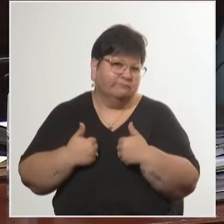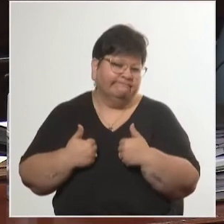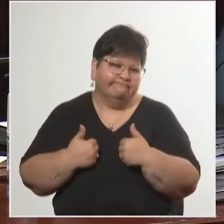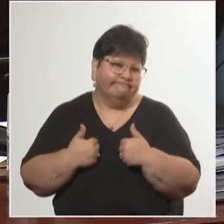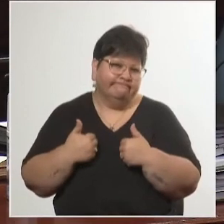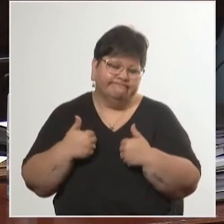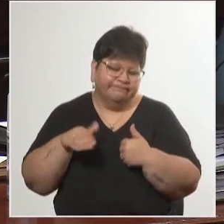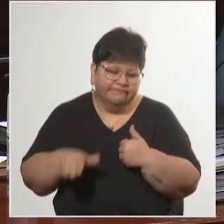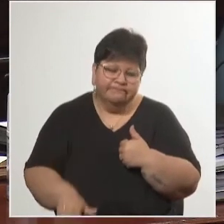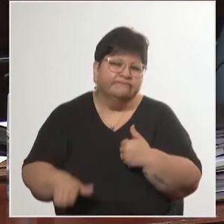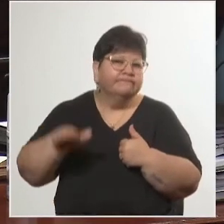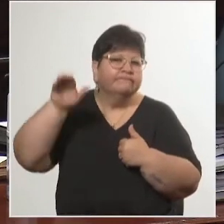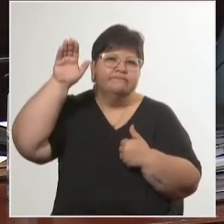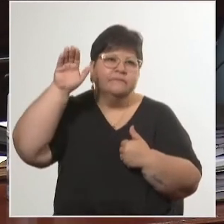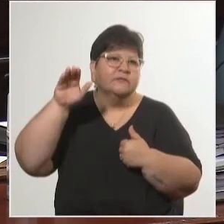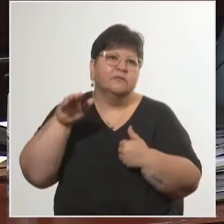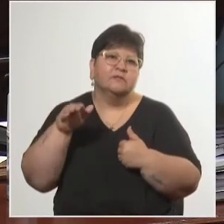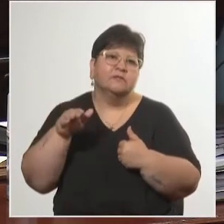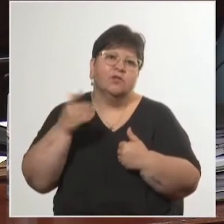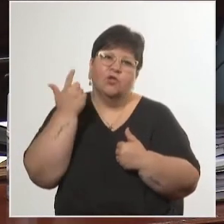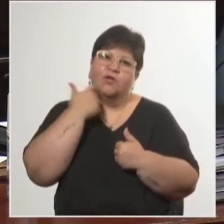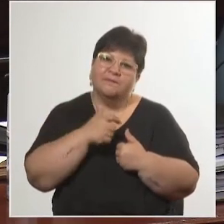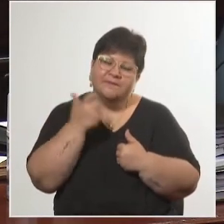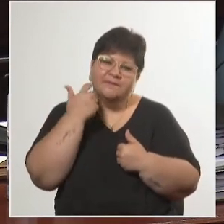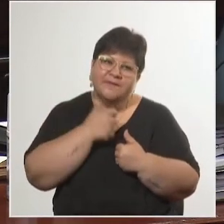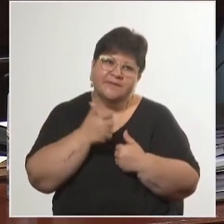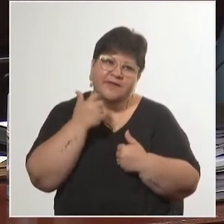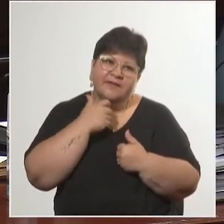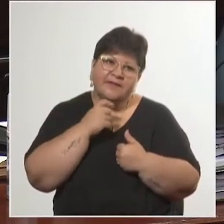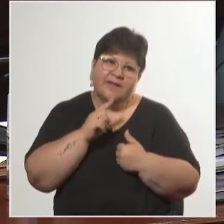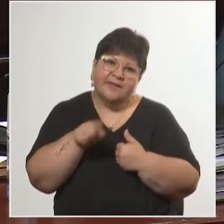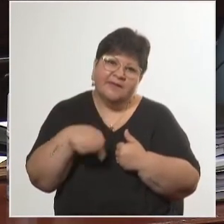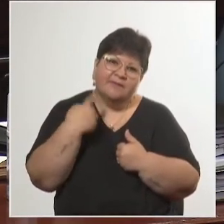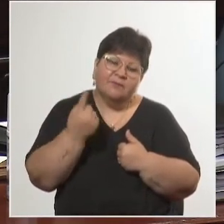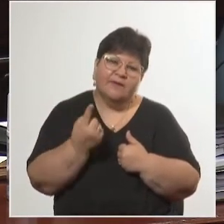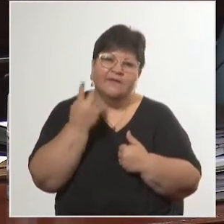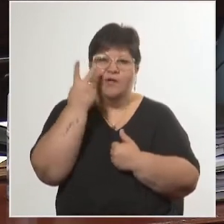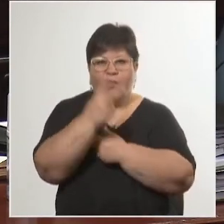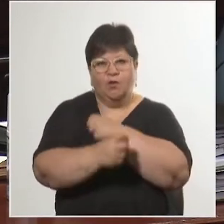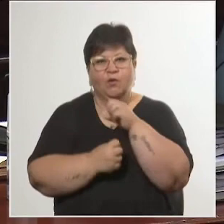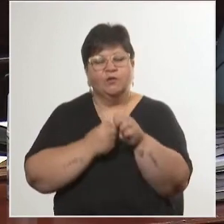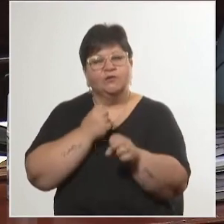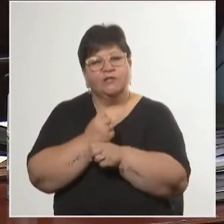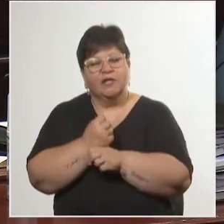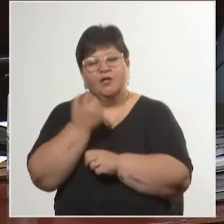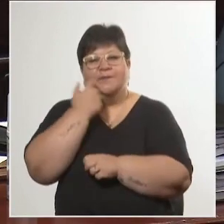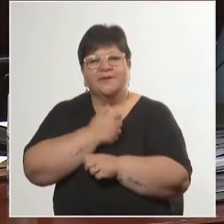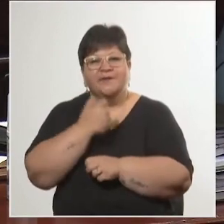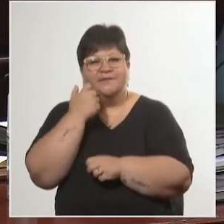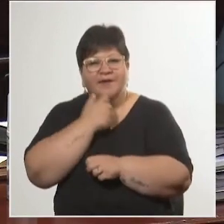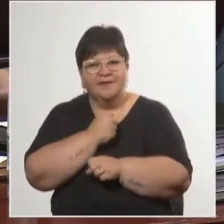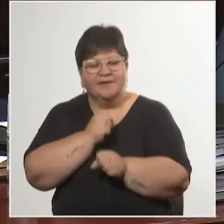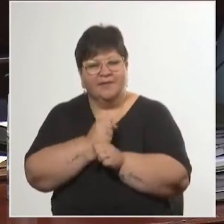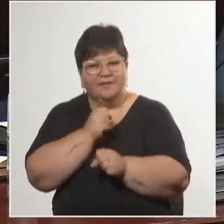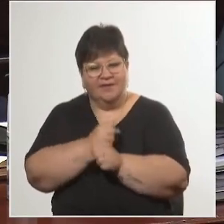seguir viviendo lo que me reste luego de los dos años de Senado que me quedan pendientes.